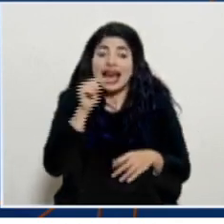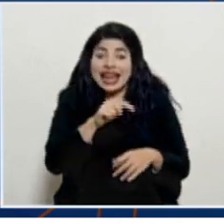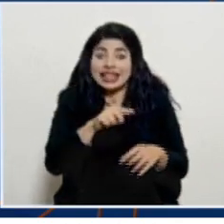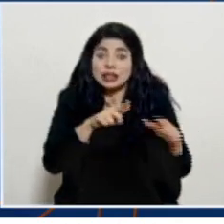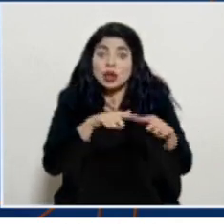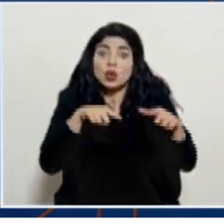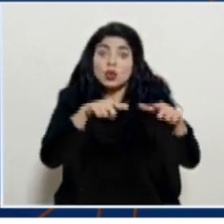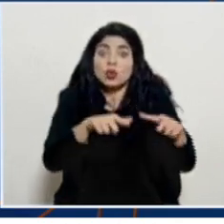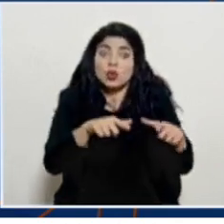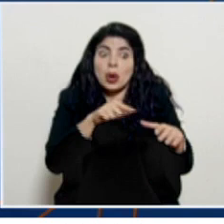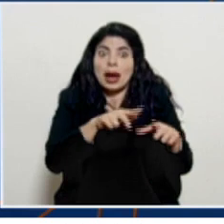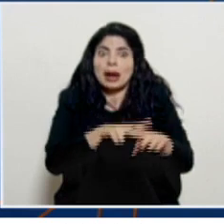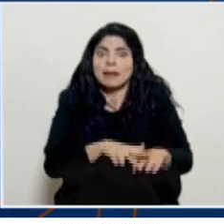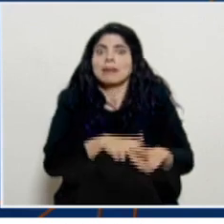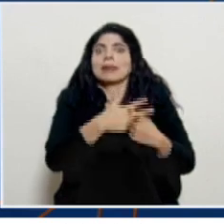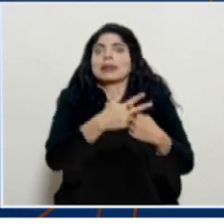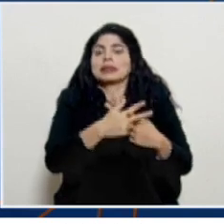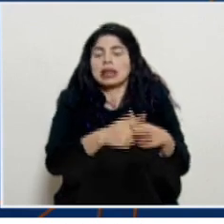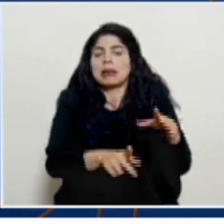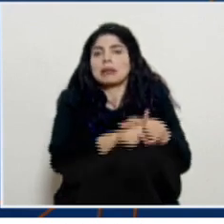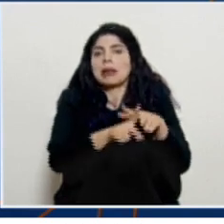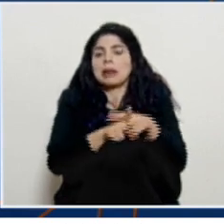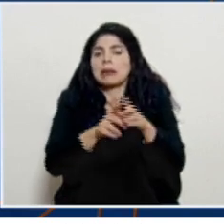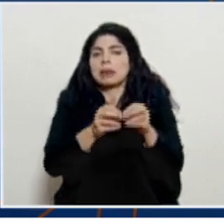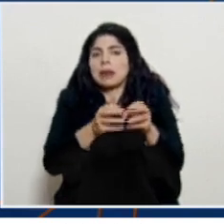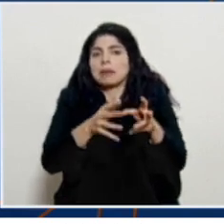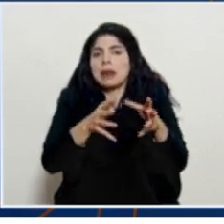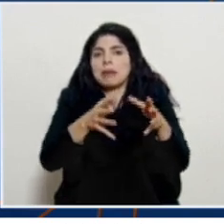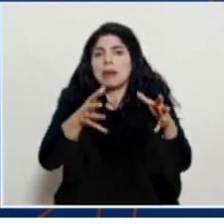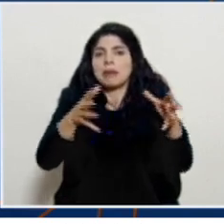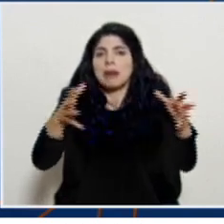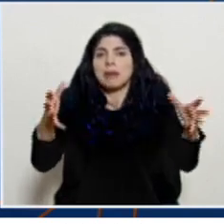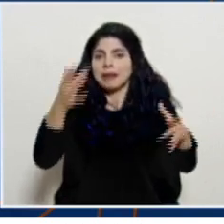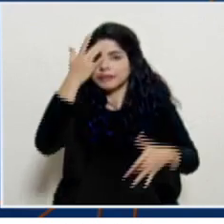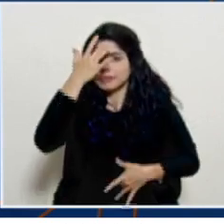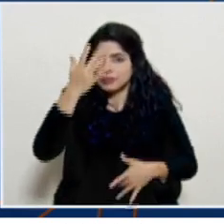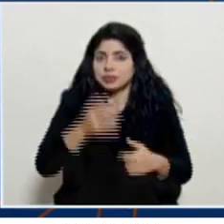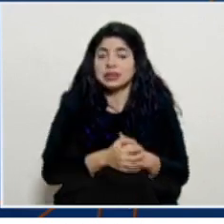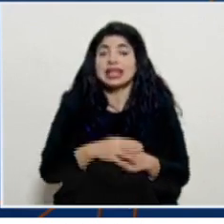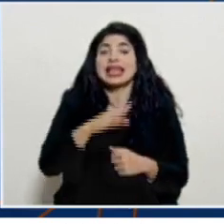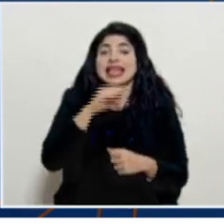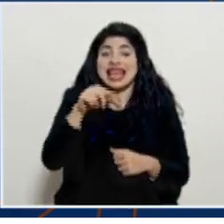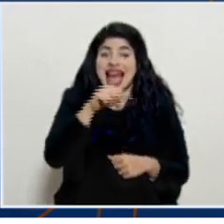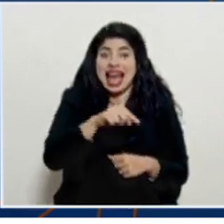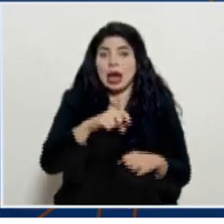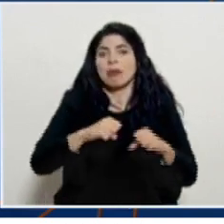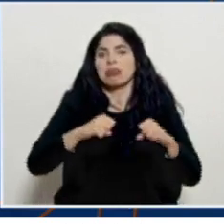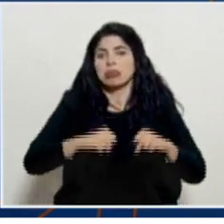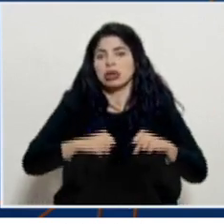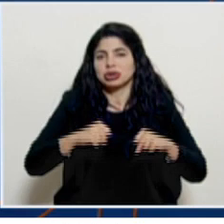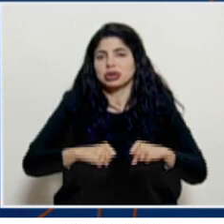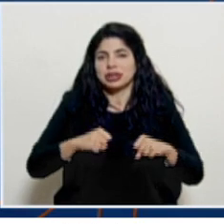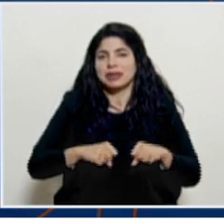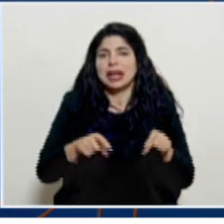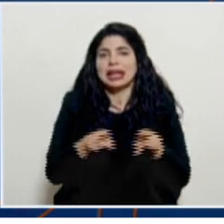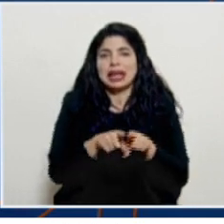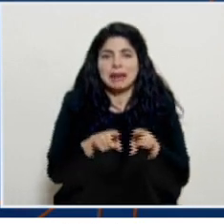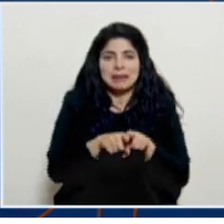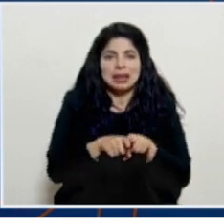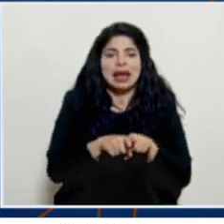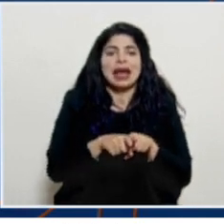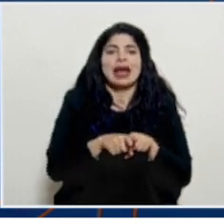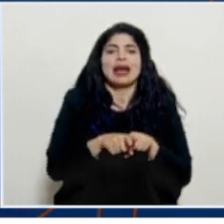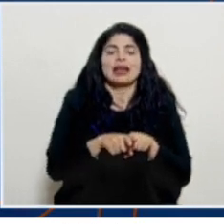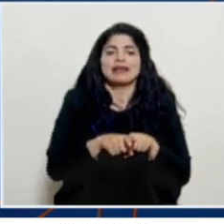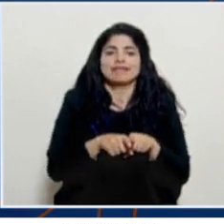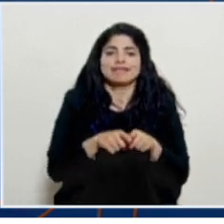aquellos sitios donde comienzan a presentarse mayor cantidad de casos y ahí posiblemente también pueden ir